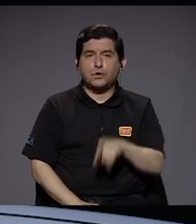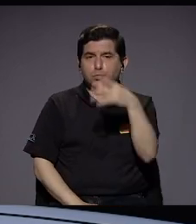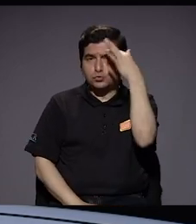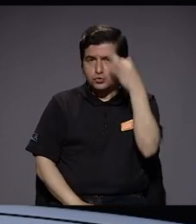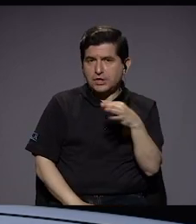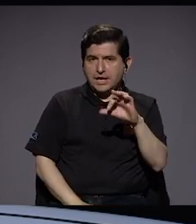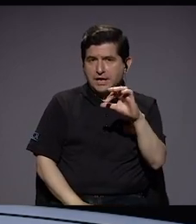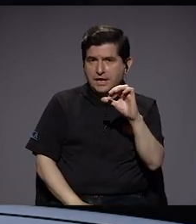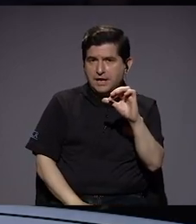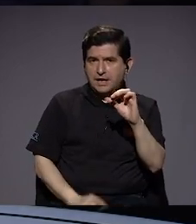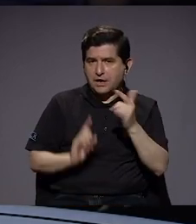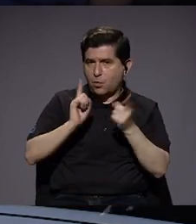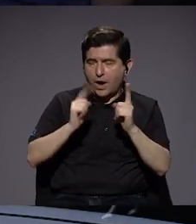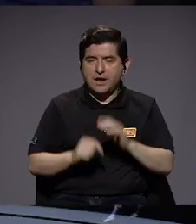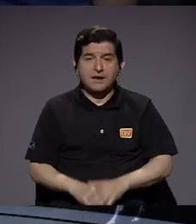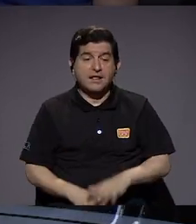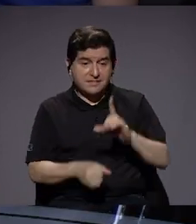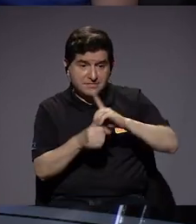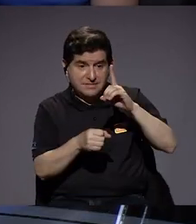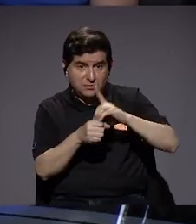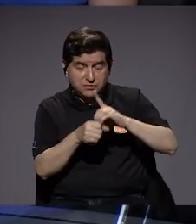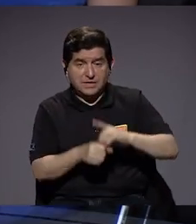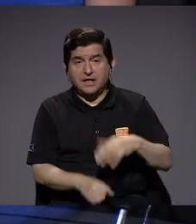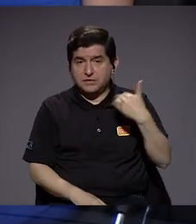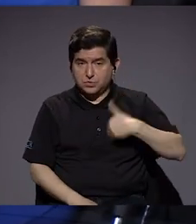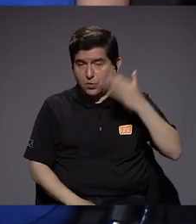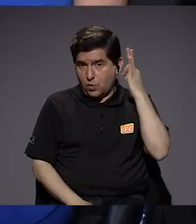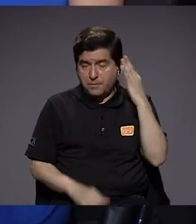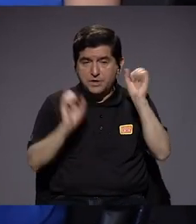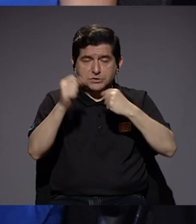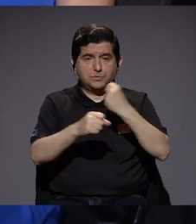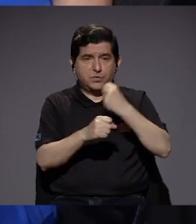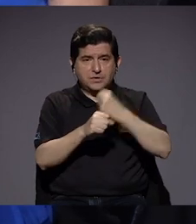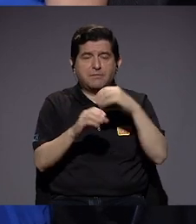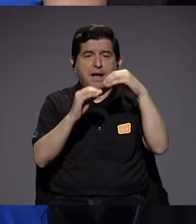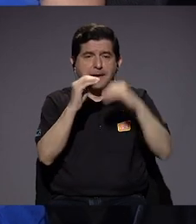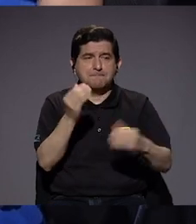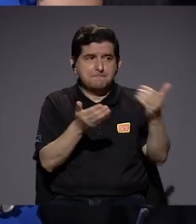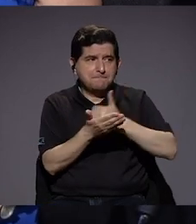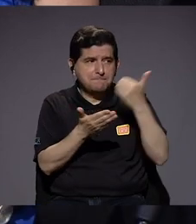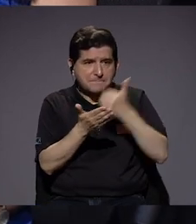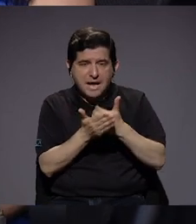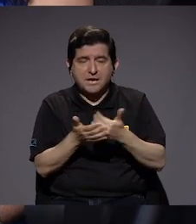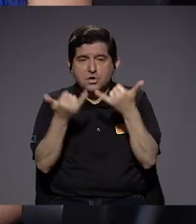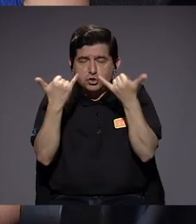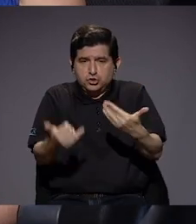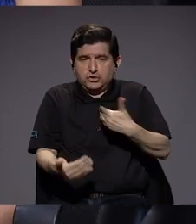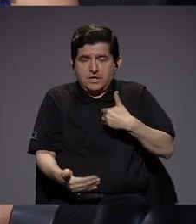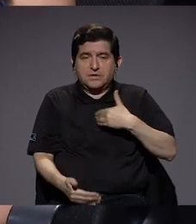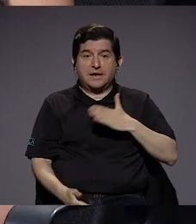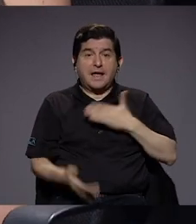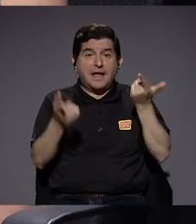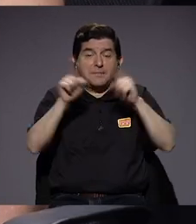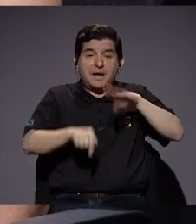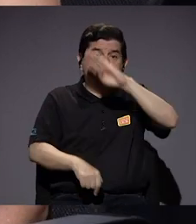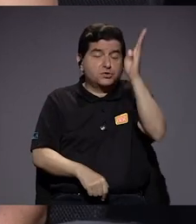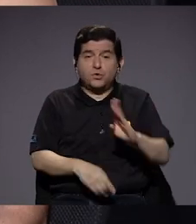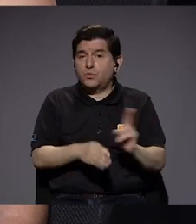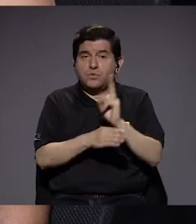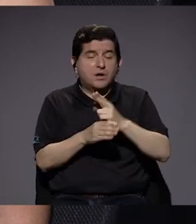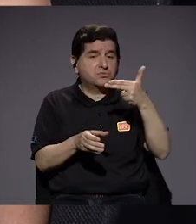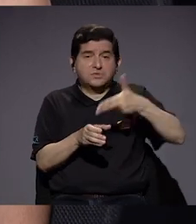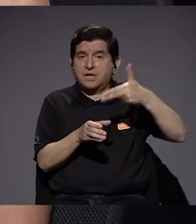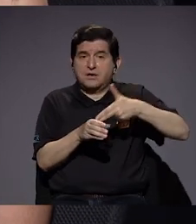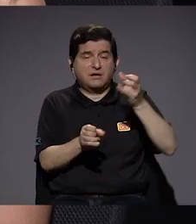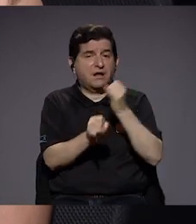cree usted otros que Yo creo que definitivamente los diputados y las diputadas podríamos trabajar con menos recursos de los que hoy día tenemos. De hecho, en mi caso, yo nunca he usado la